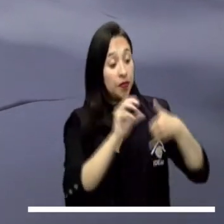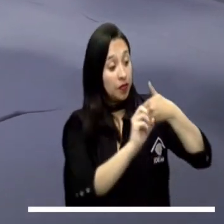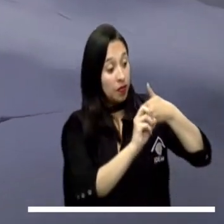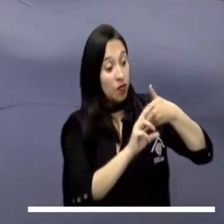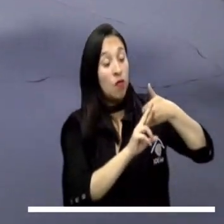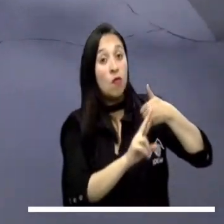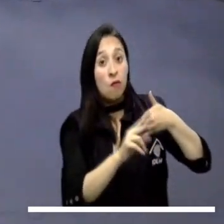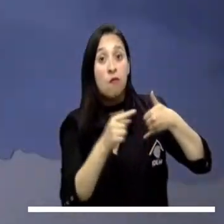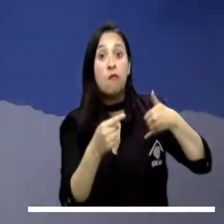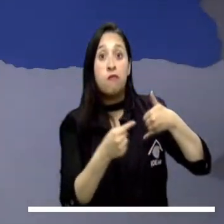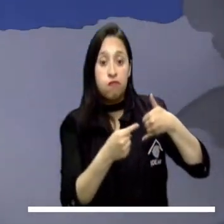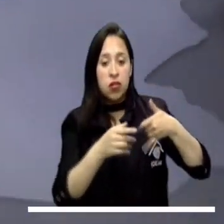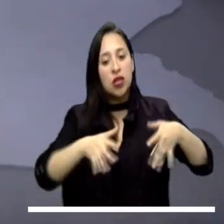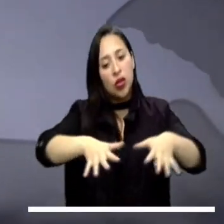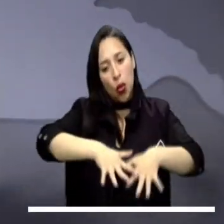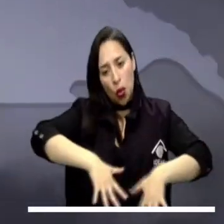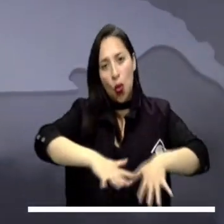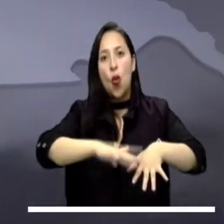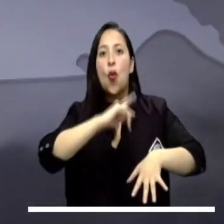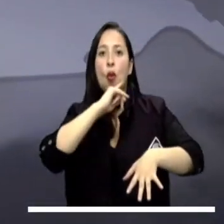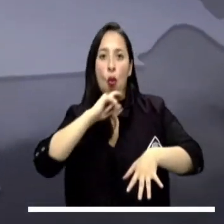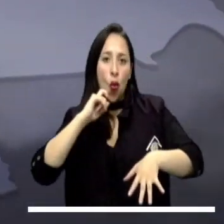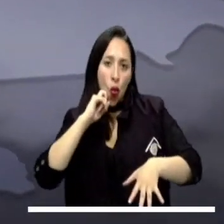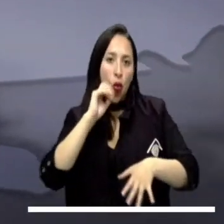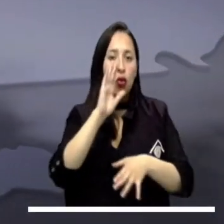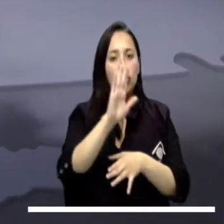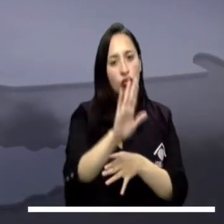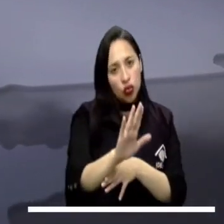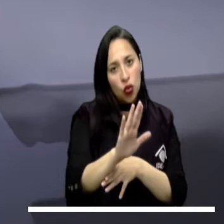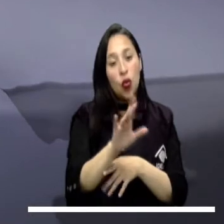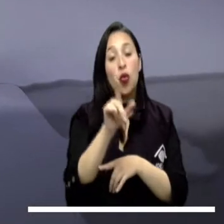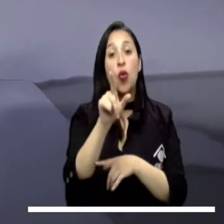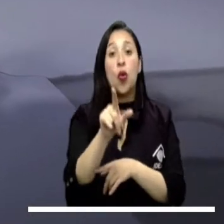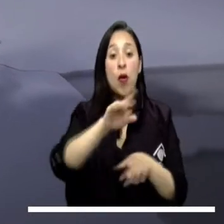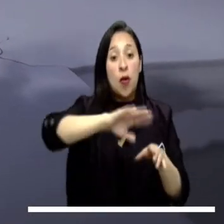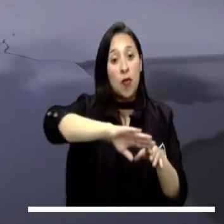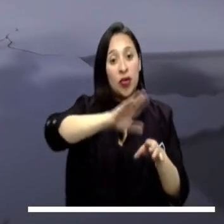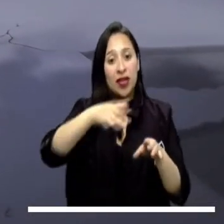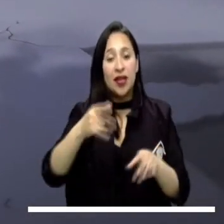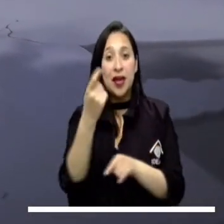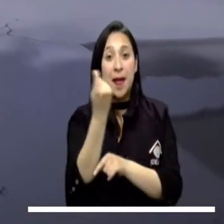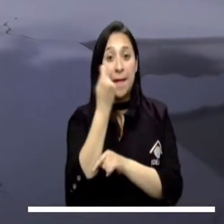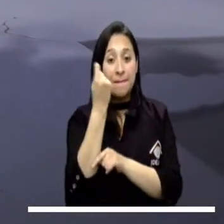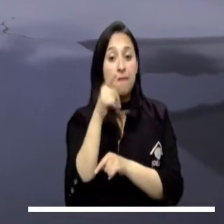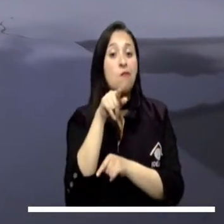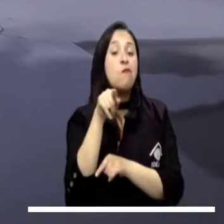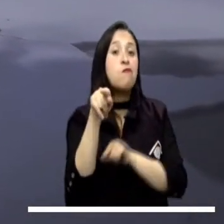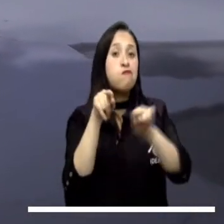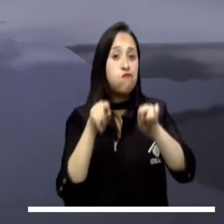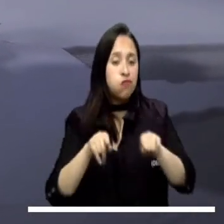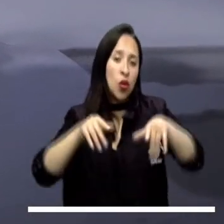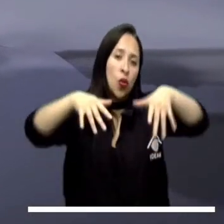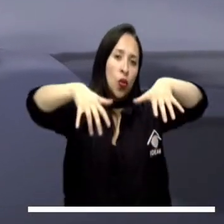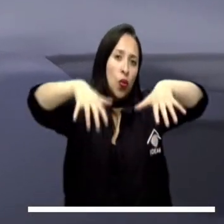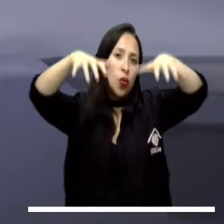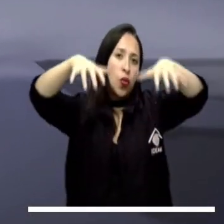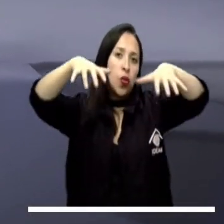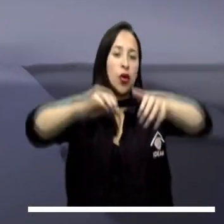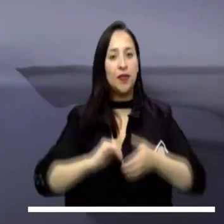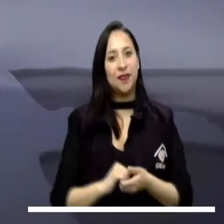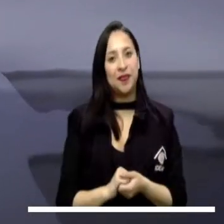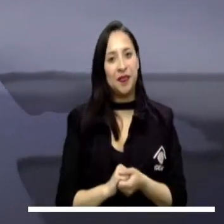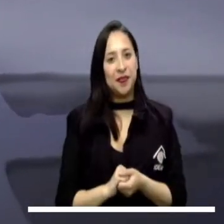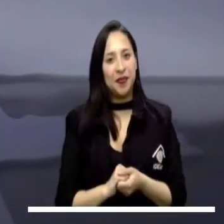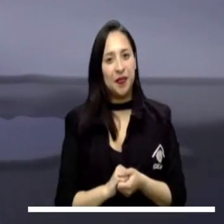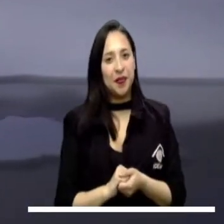amplias zonas del eje cafetero. La Orinoquía continuará presentando condiciones secas sobre la mayor parte de la región, salvo sectores del pie de Monte